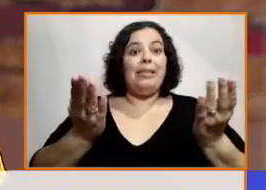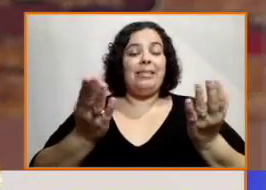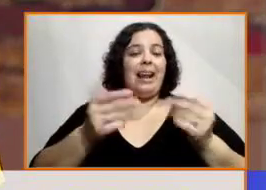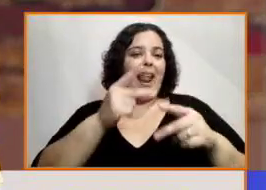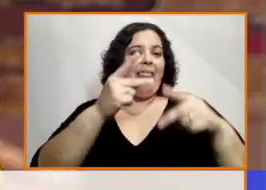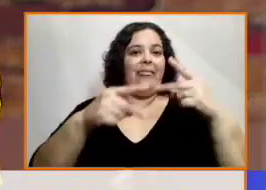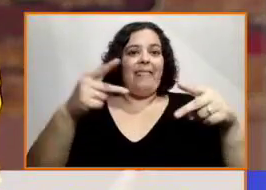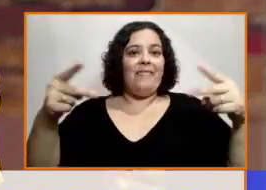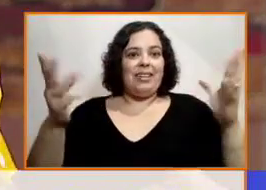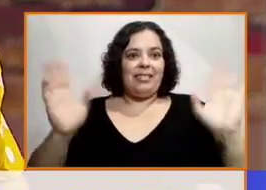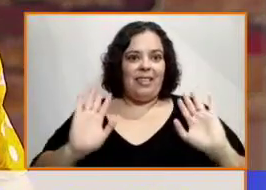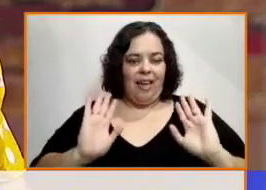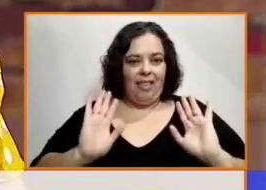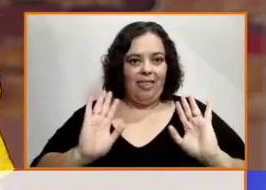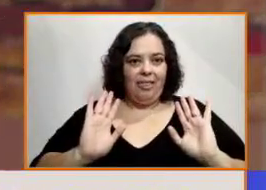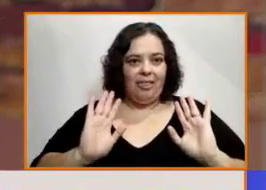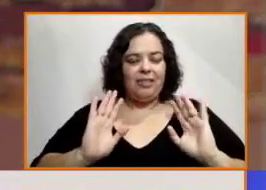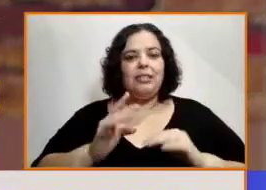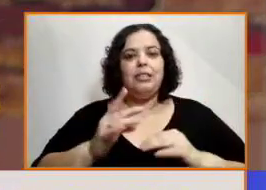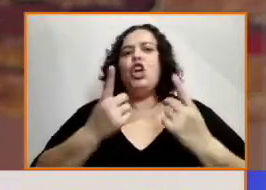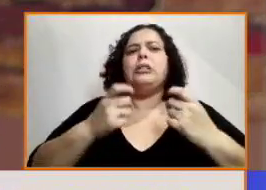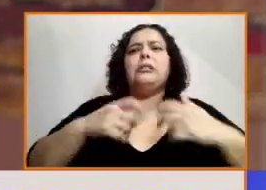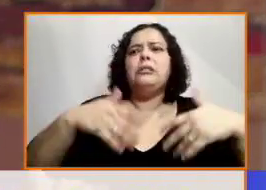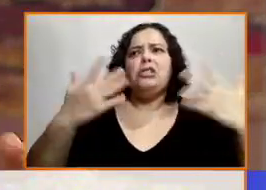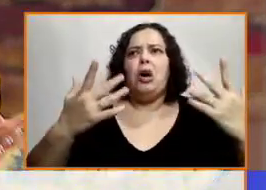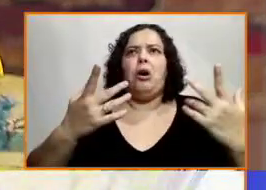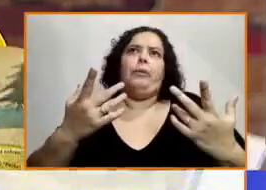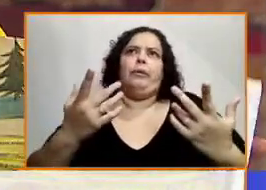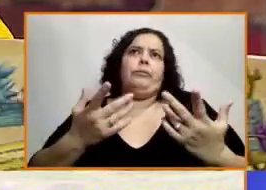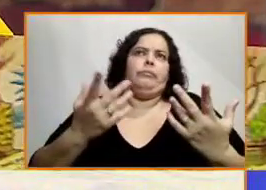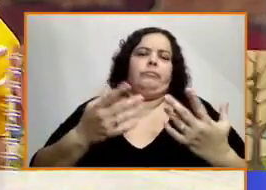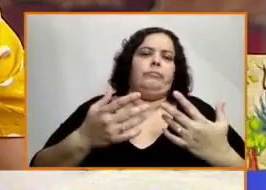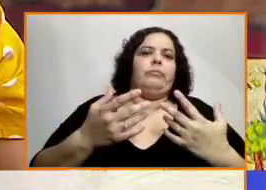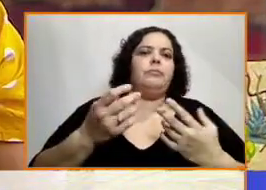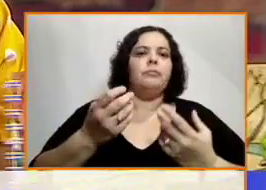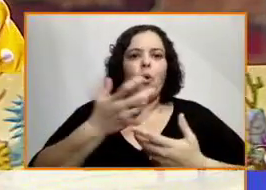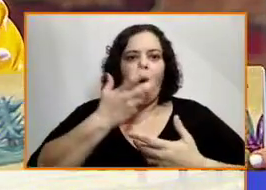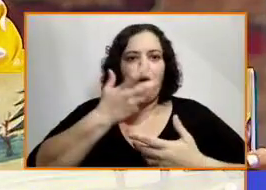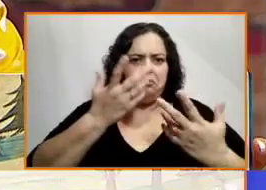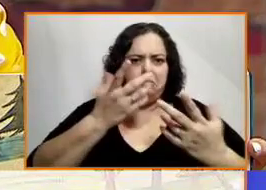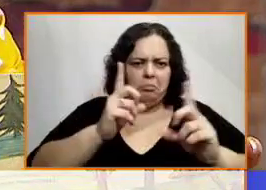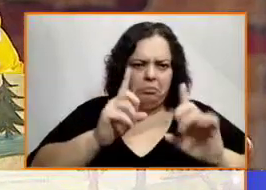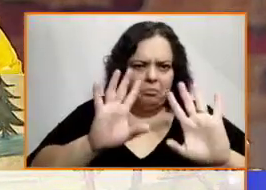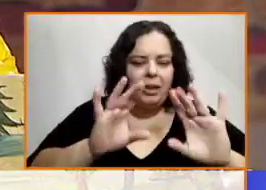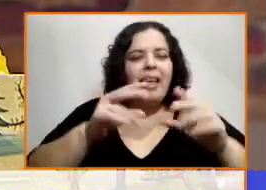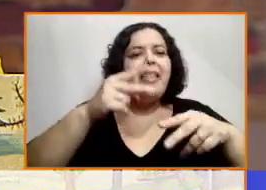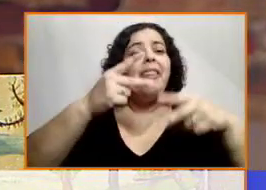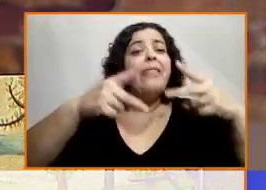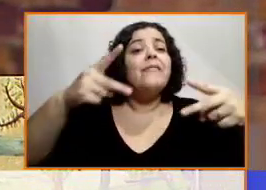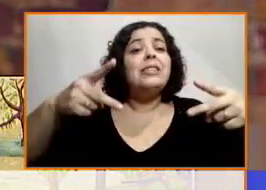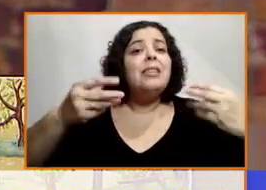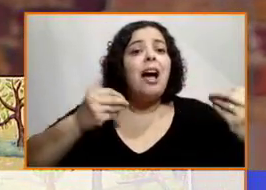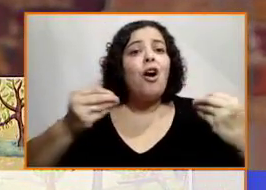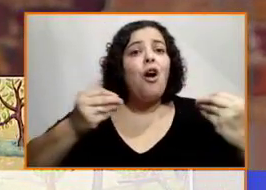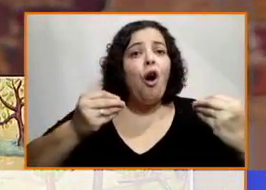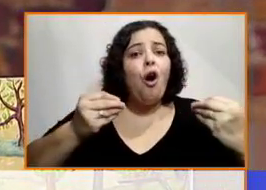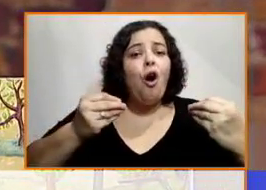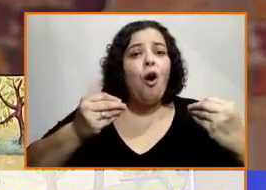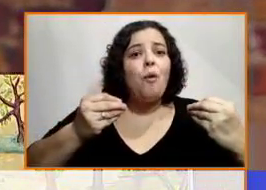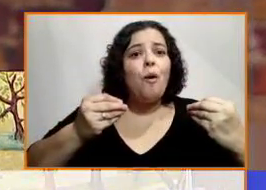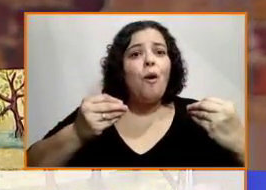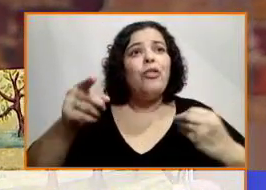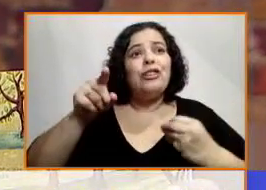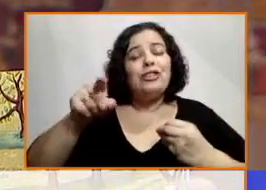bajos, es mostrarlo naturalmente, ella dibujó la diversidad, no sé si dónde se puede ver. Llegamos